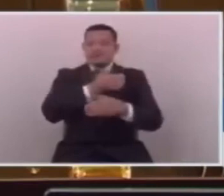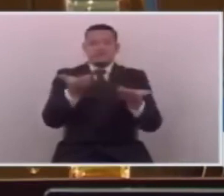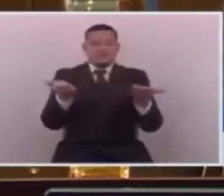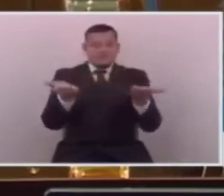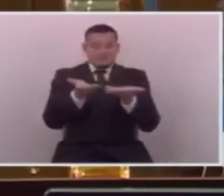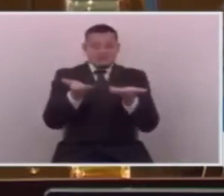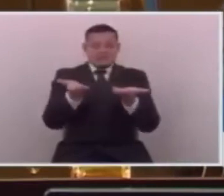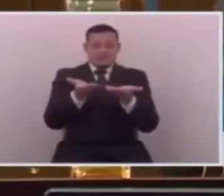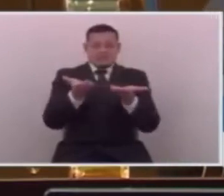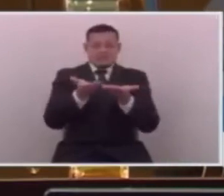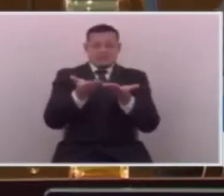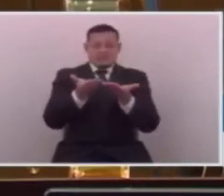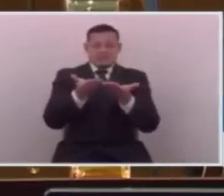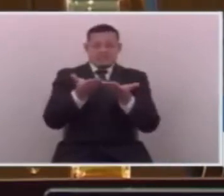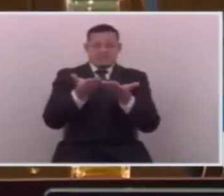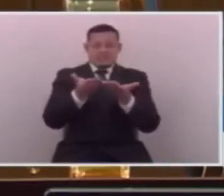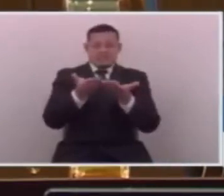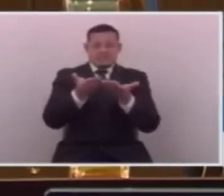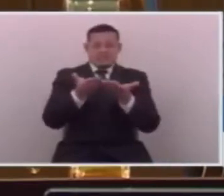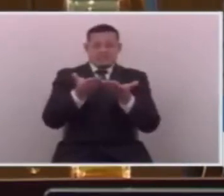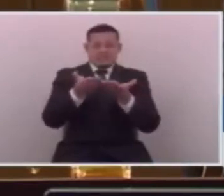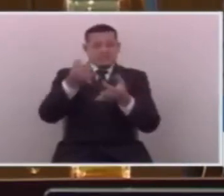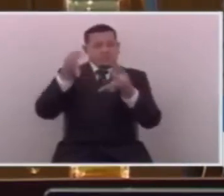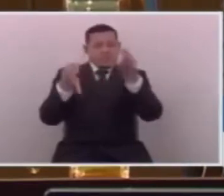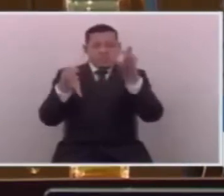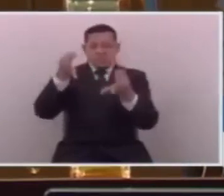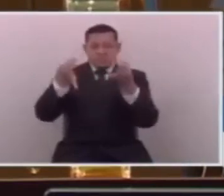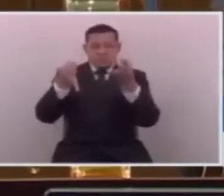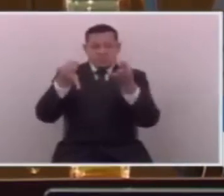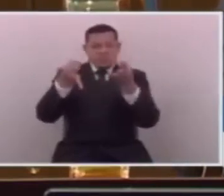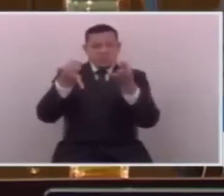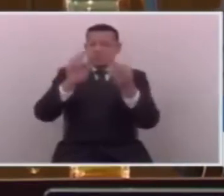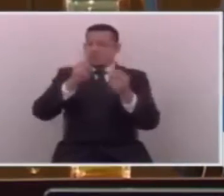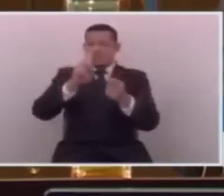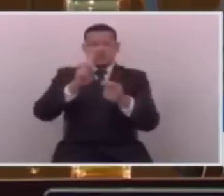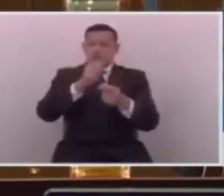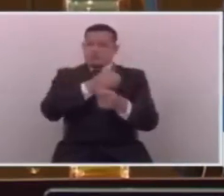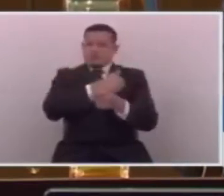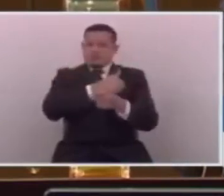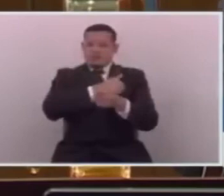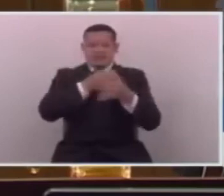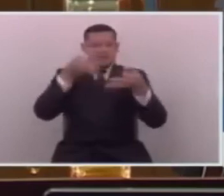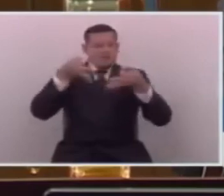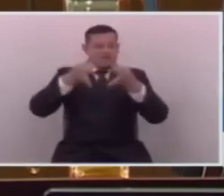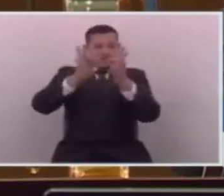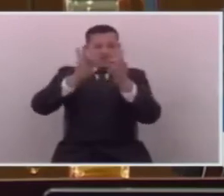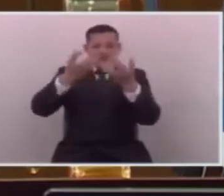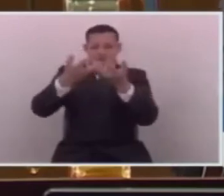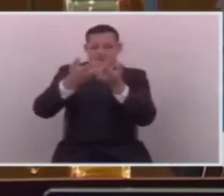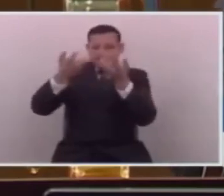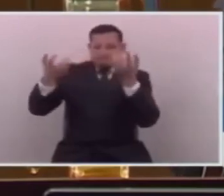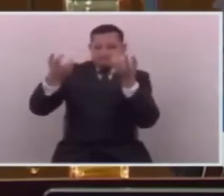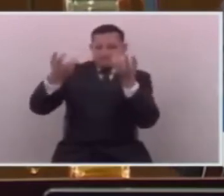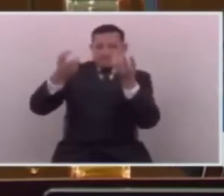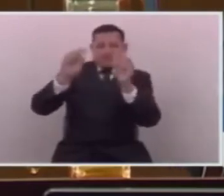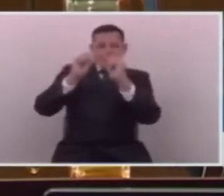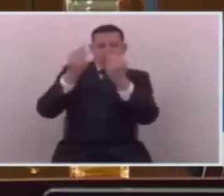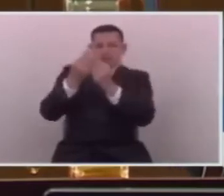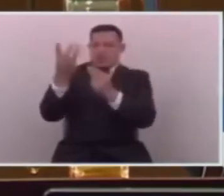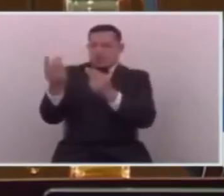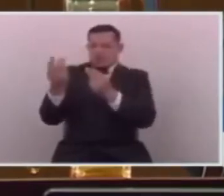imparcial. No debe de ser de manera parcial, como lo vendían